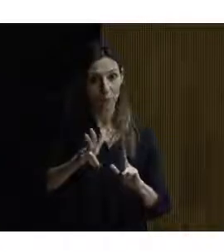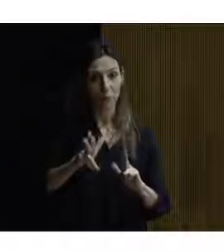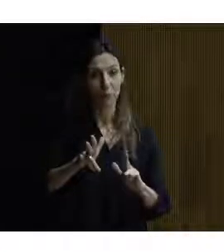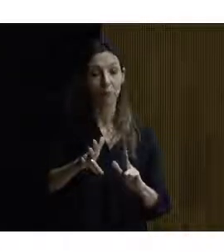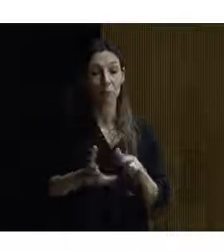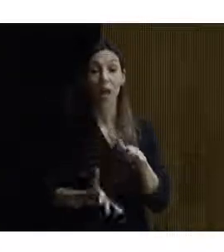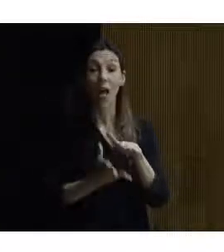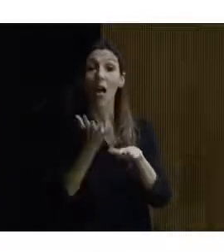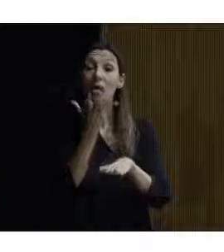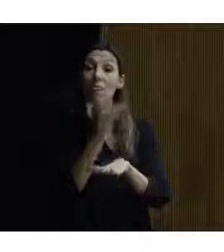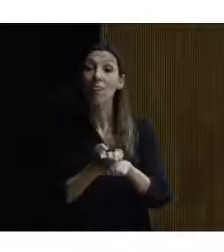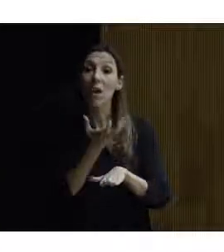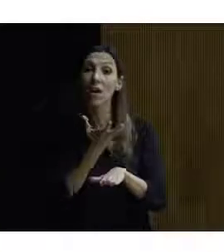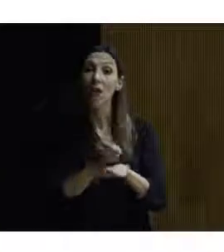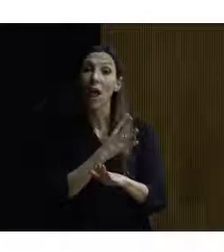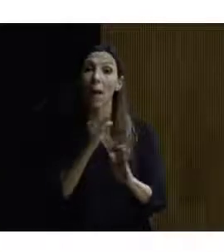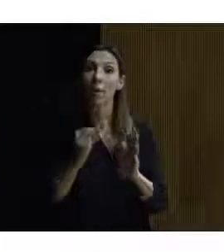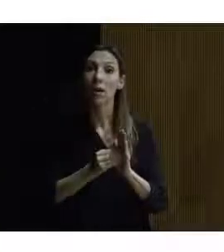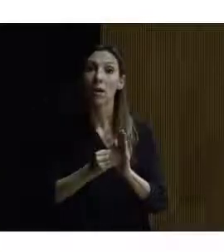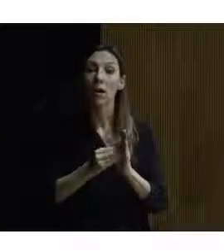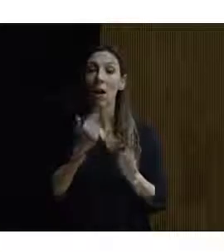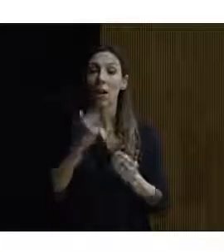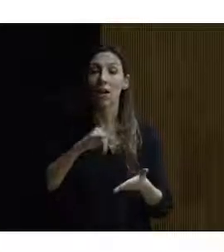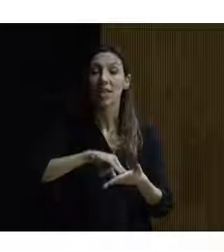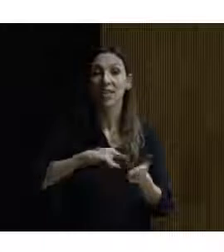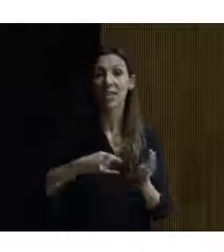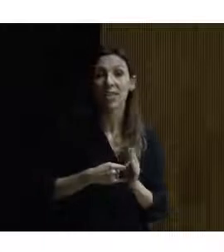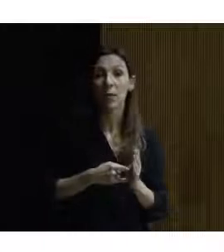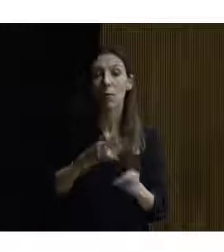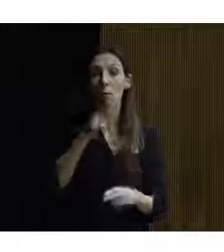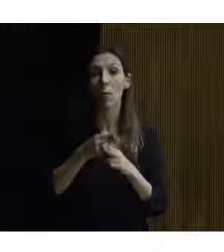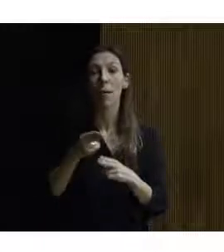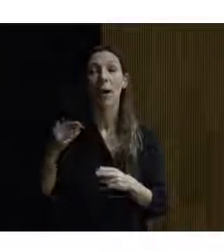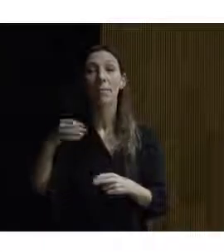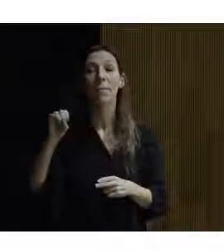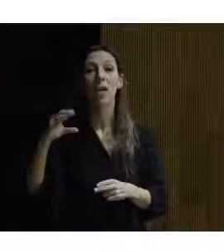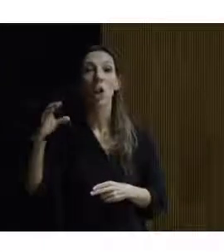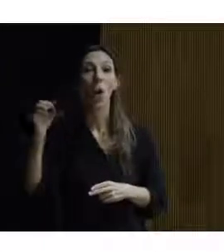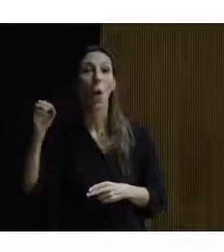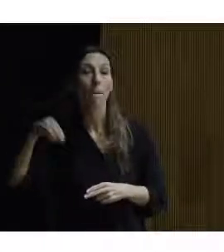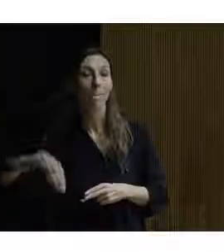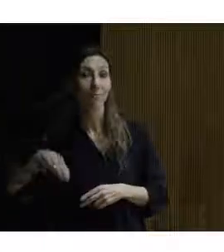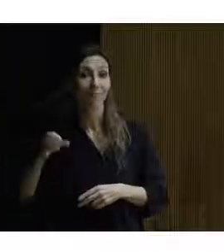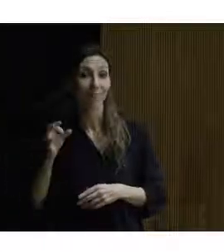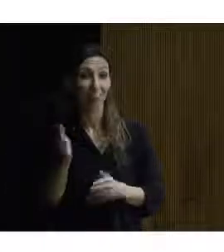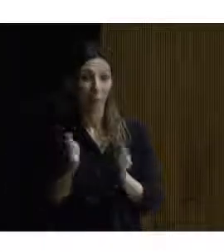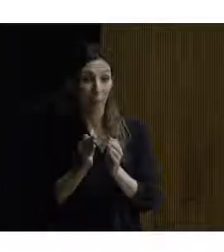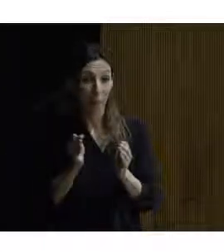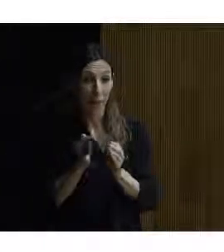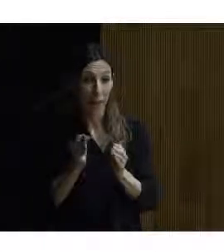te descargas esa aplicación y por un sistema de baliceado que se llama beacons los beacons son estos pequeños dispositivos